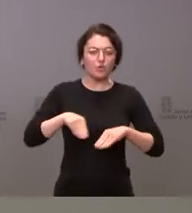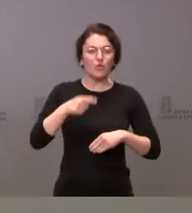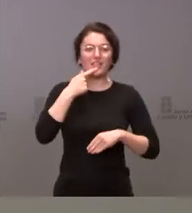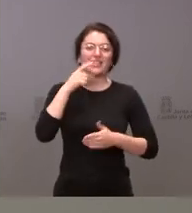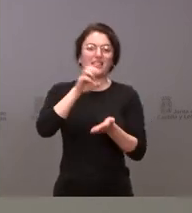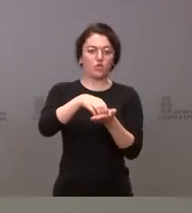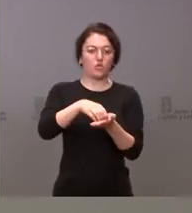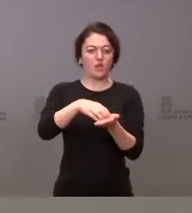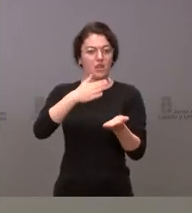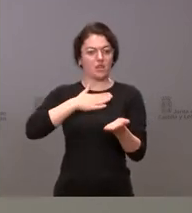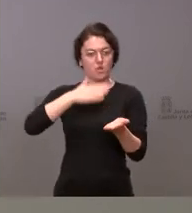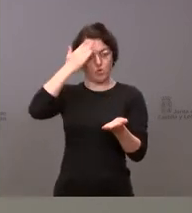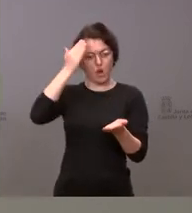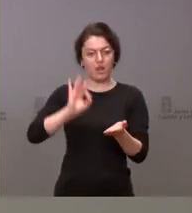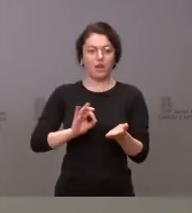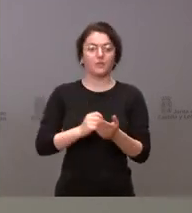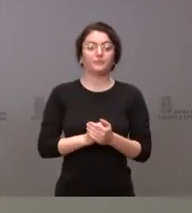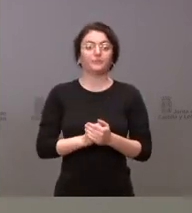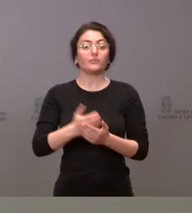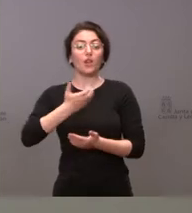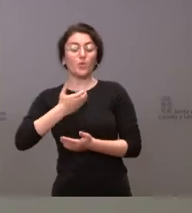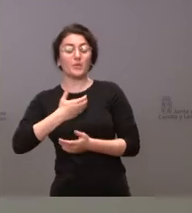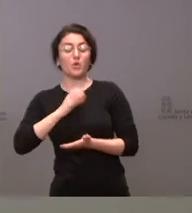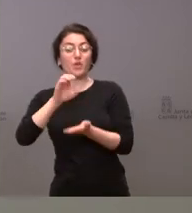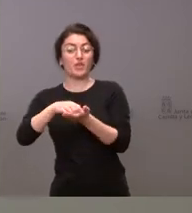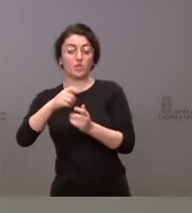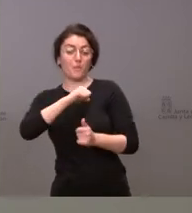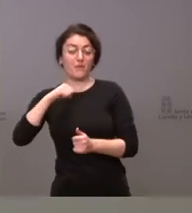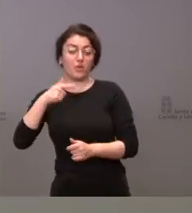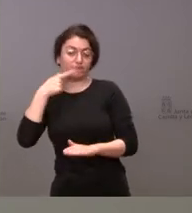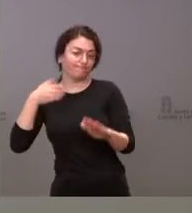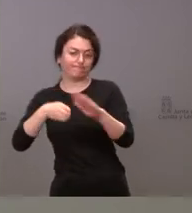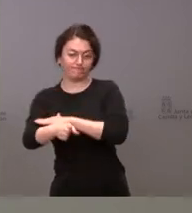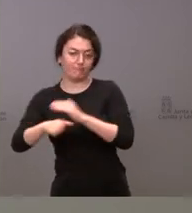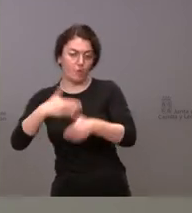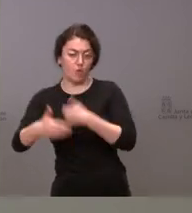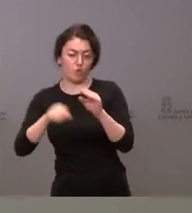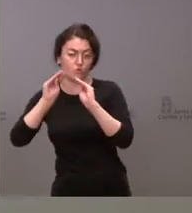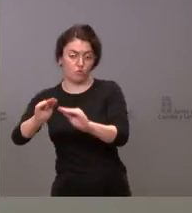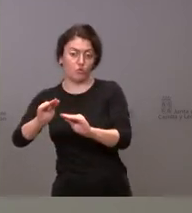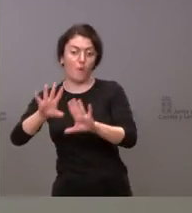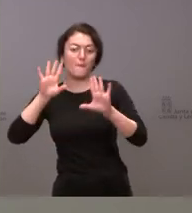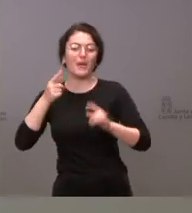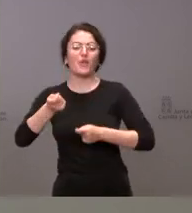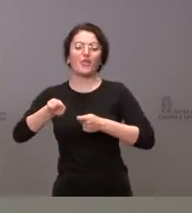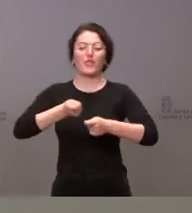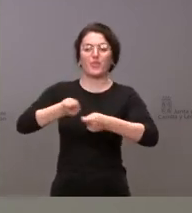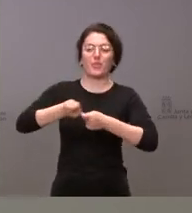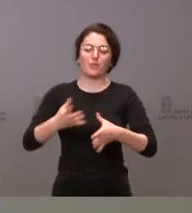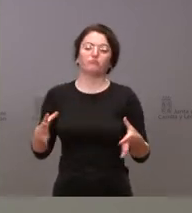De ayuntamientos y centros privados están gestionados por sus propios procesos, aun cuando tienen que estar coordinados con la Consejería de Educación.